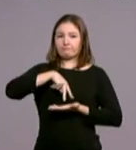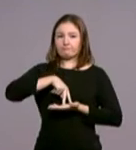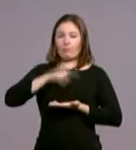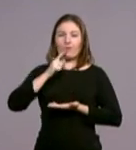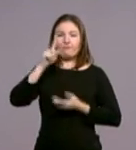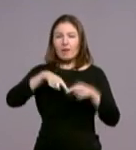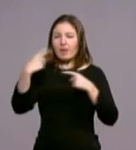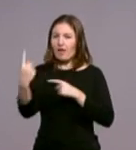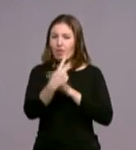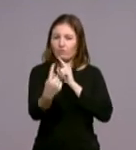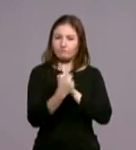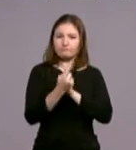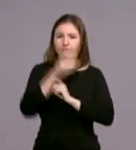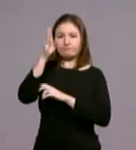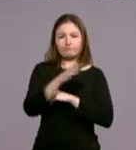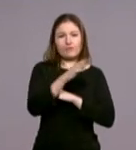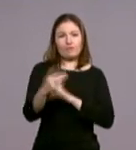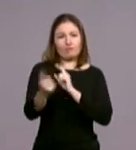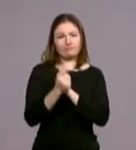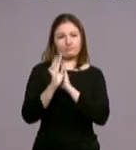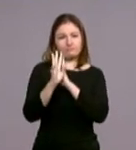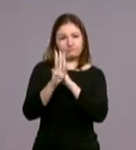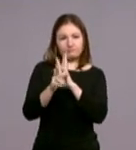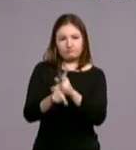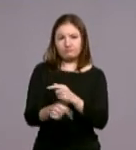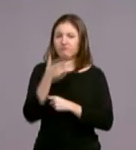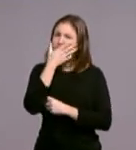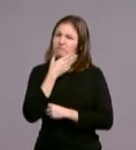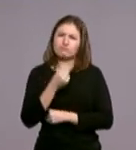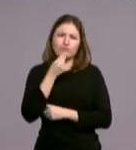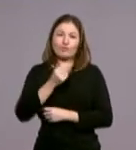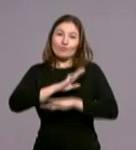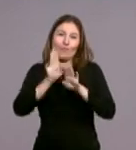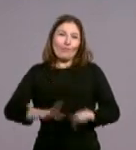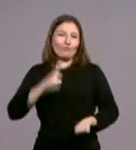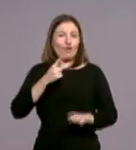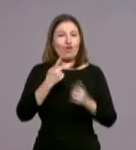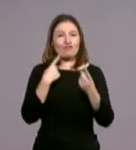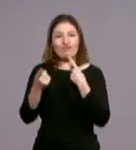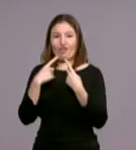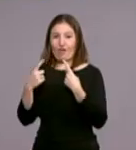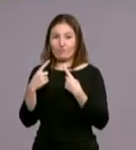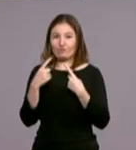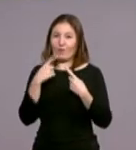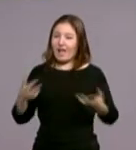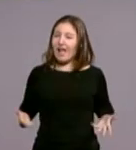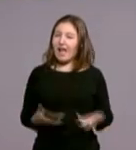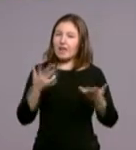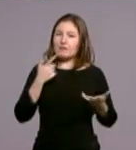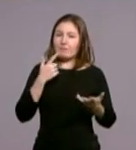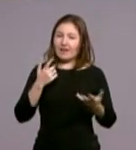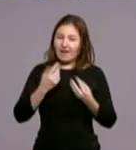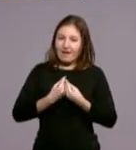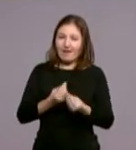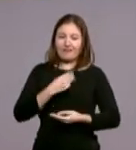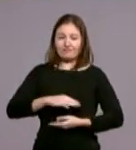familia, escuchando sus necesidades. Es un signo precioso, culminando con los novios, diciendo a los jóvenes, os queremos acompañar a que os